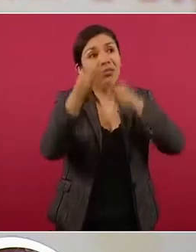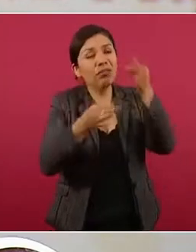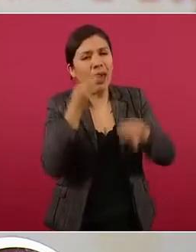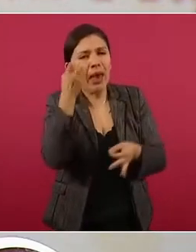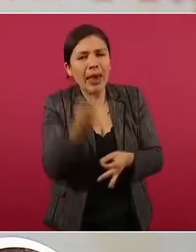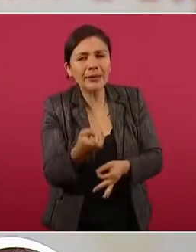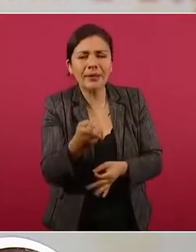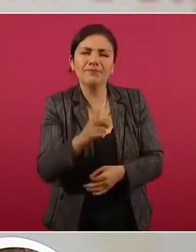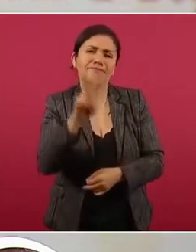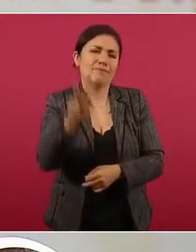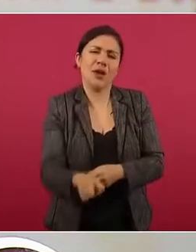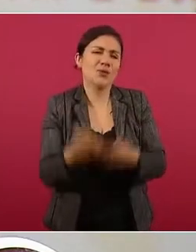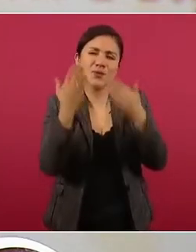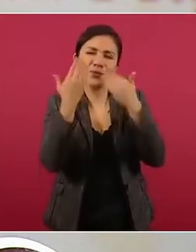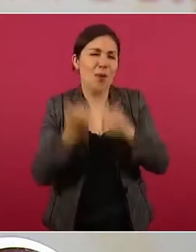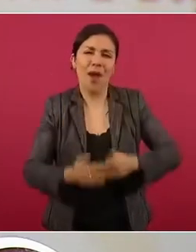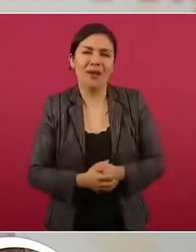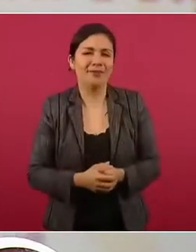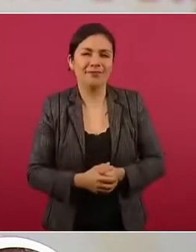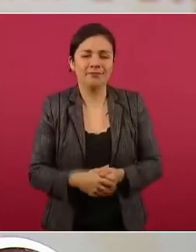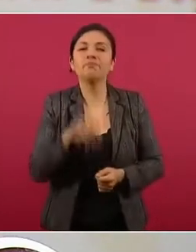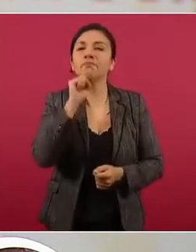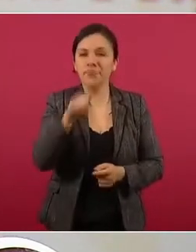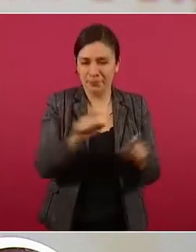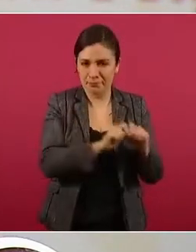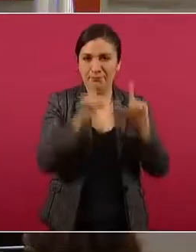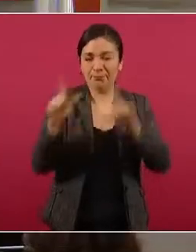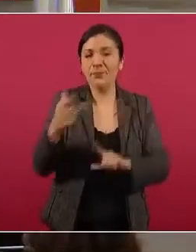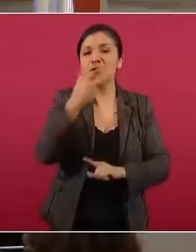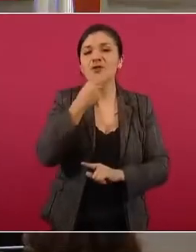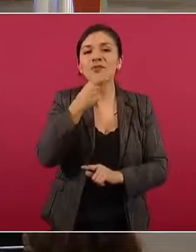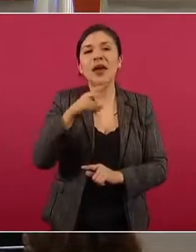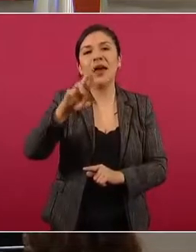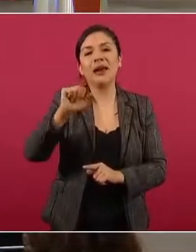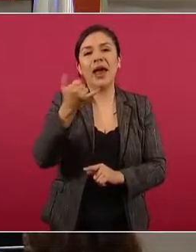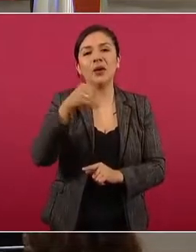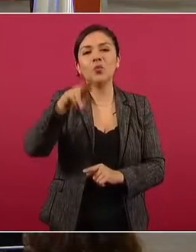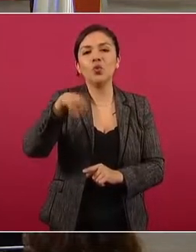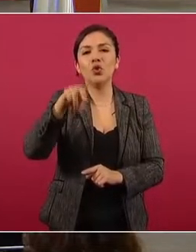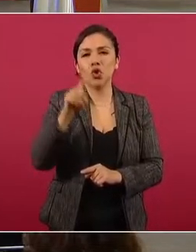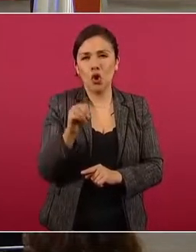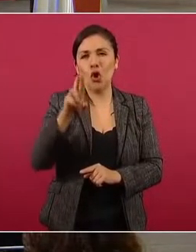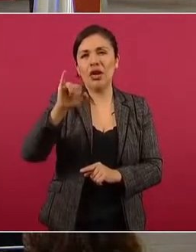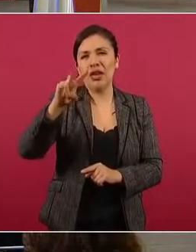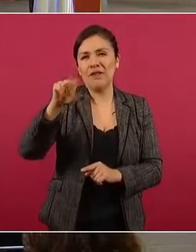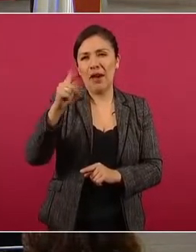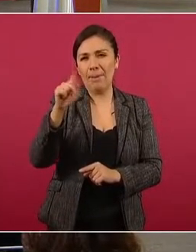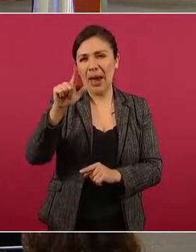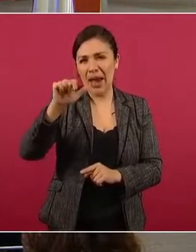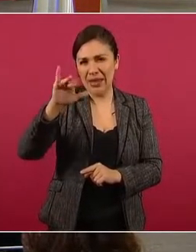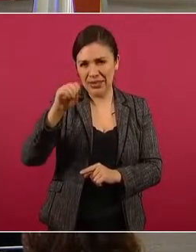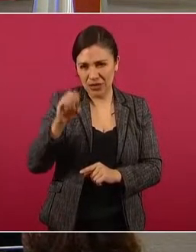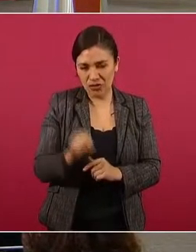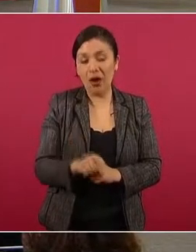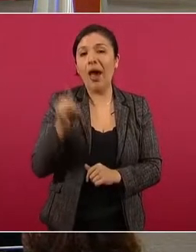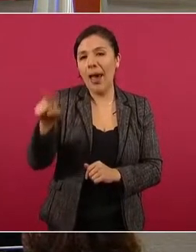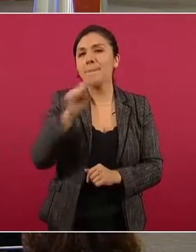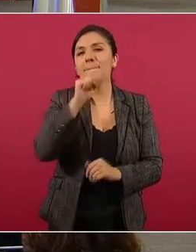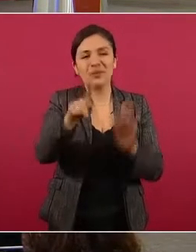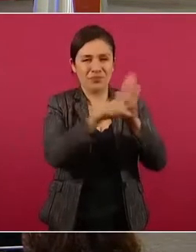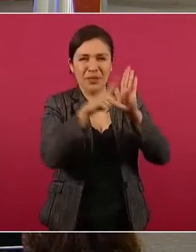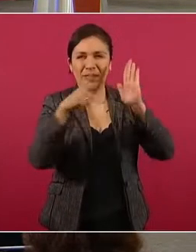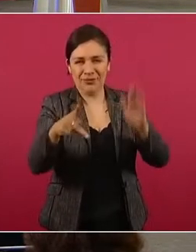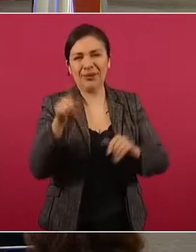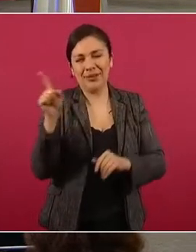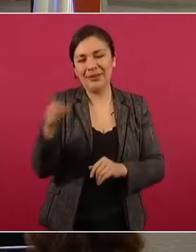verdad. Aquí, también en la pantalla, vemos a Raimundo Riva Palacios. Él también dice en su columna,